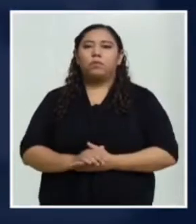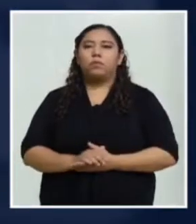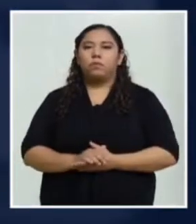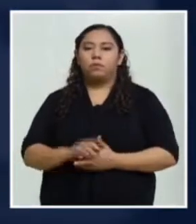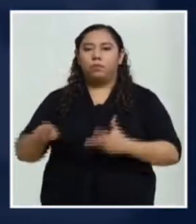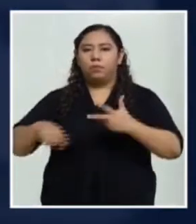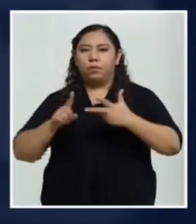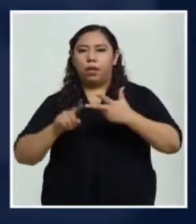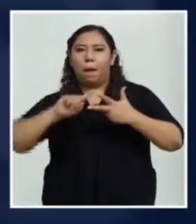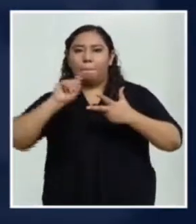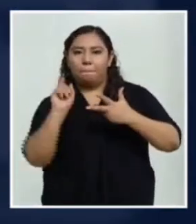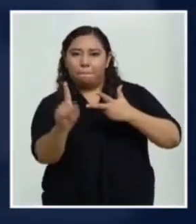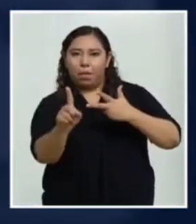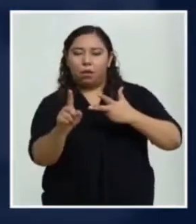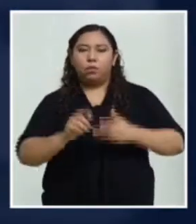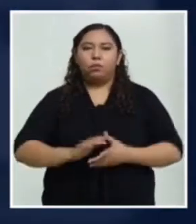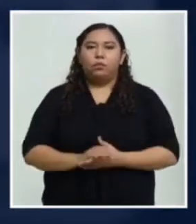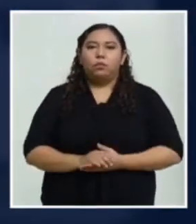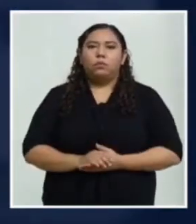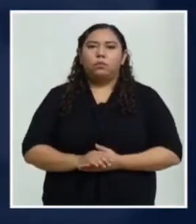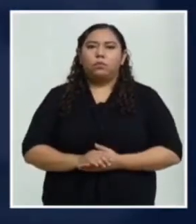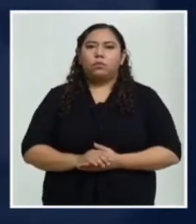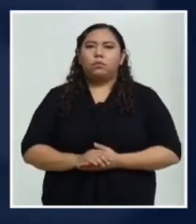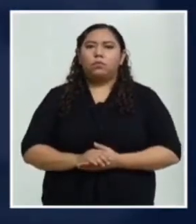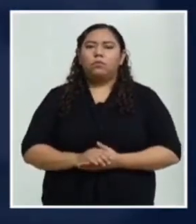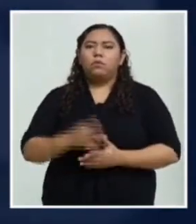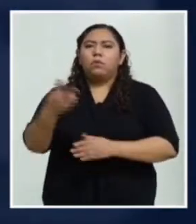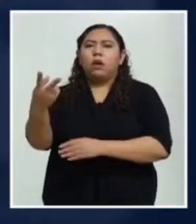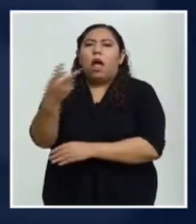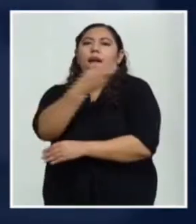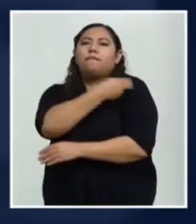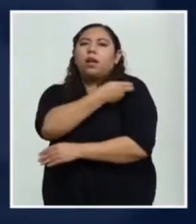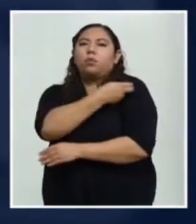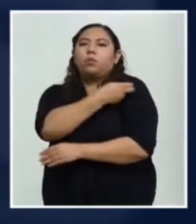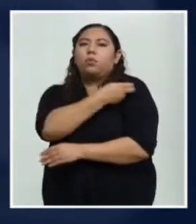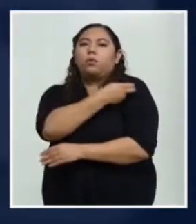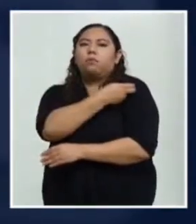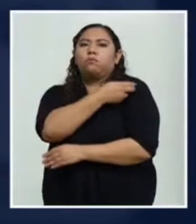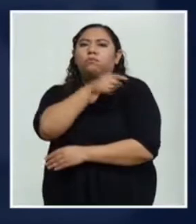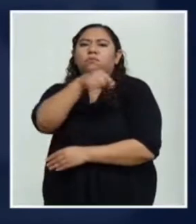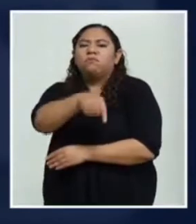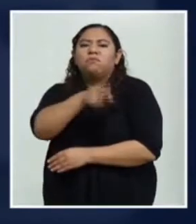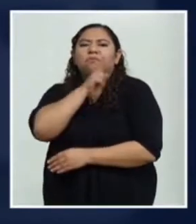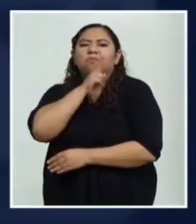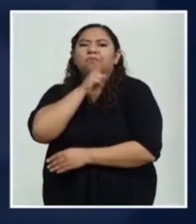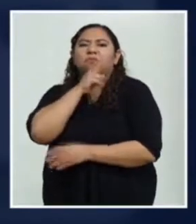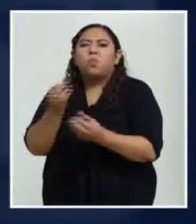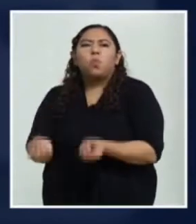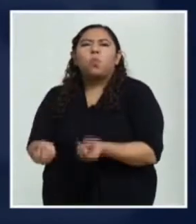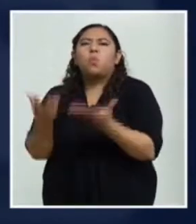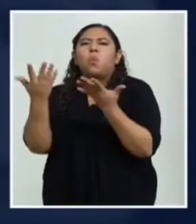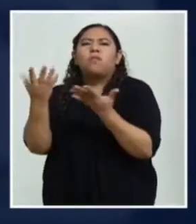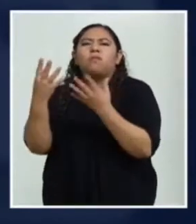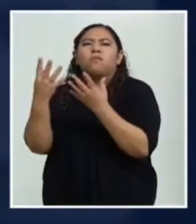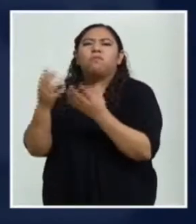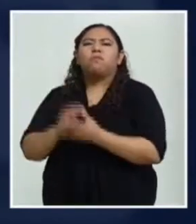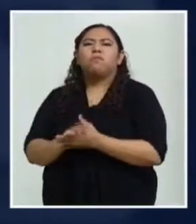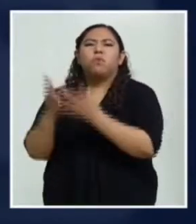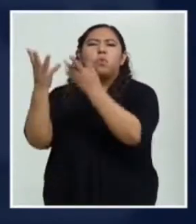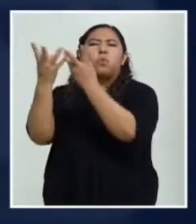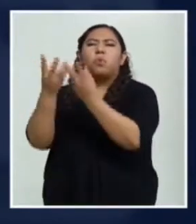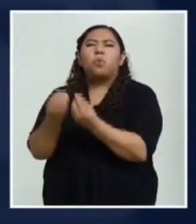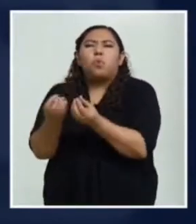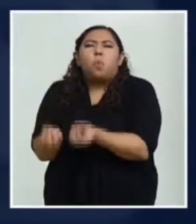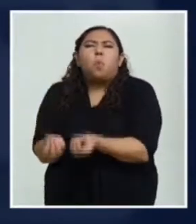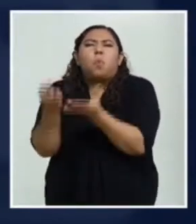sería sobre cuánta es la cantidad exacta de dosis que serán asignadas a Honduras a través de este mecanismo